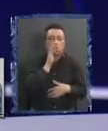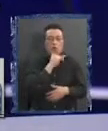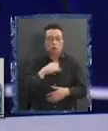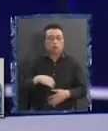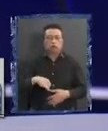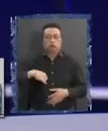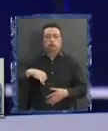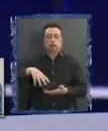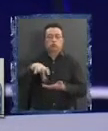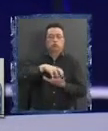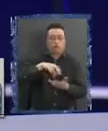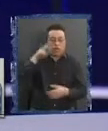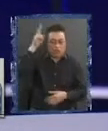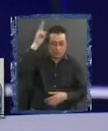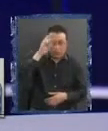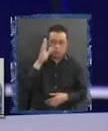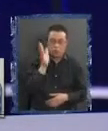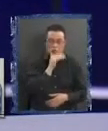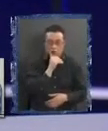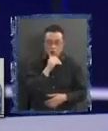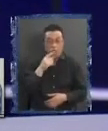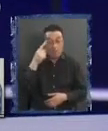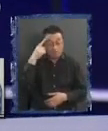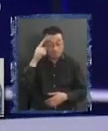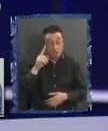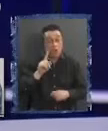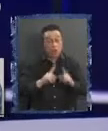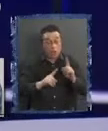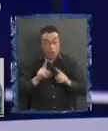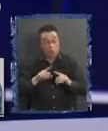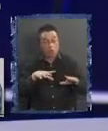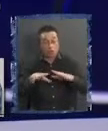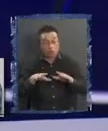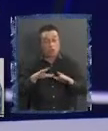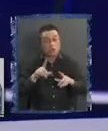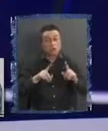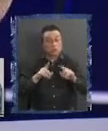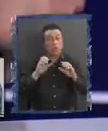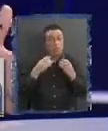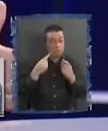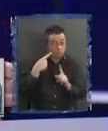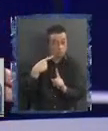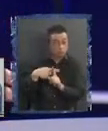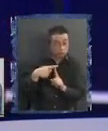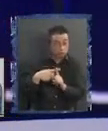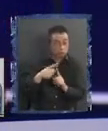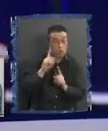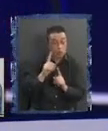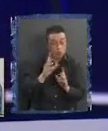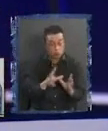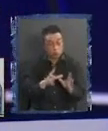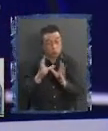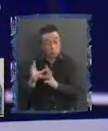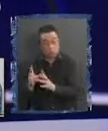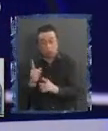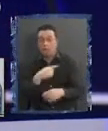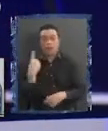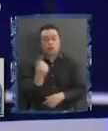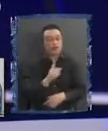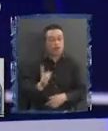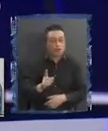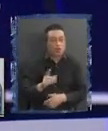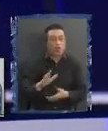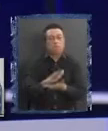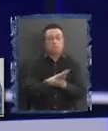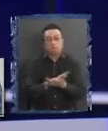indígena, ¿no es cierto? Pero en cierto sentido, hay ciertas cosas que son buenas para un sector de la población, pero no para el resto. Cuando, por ejemplo,